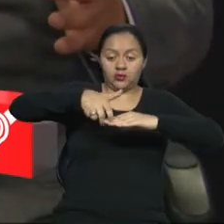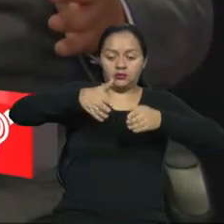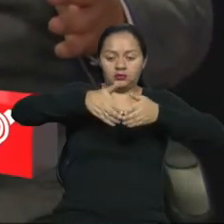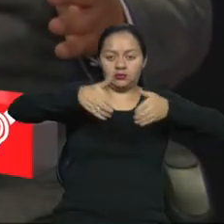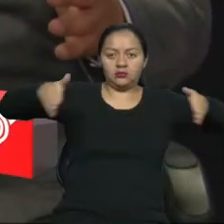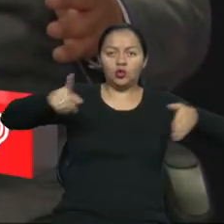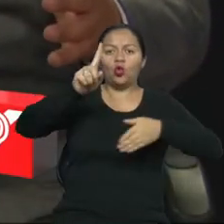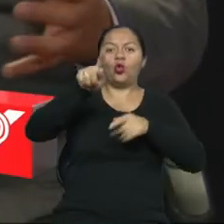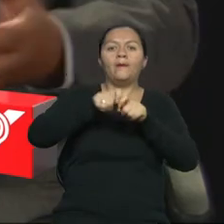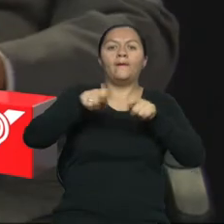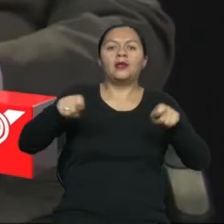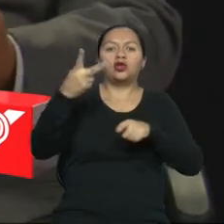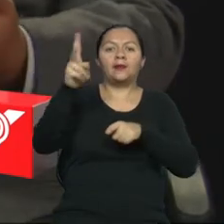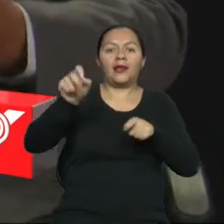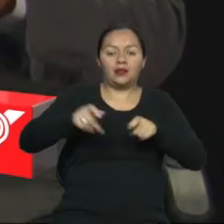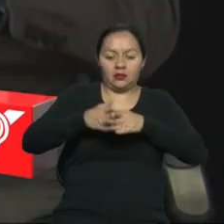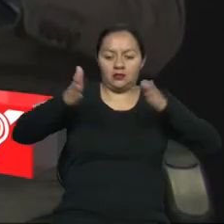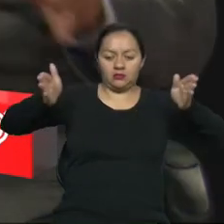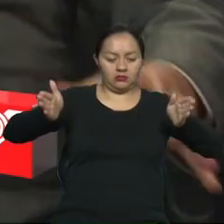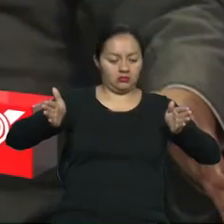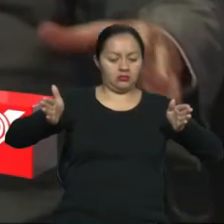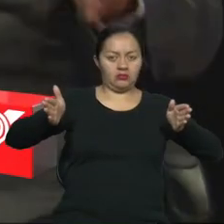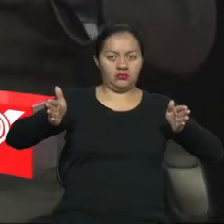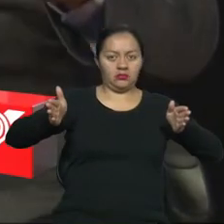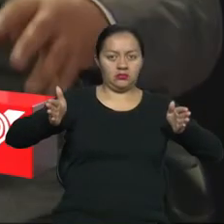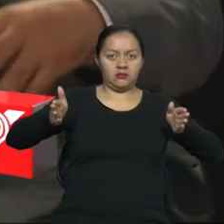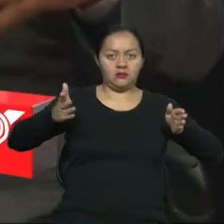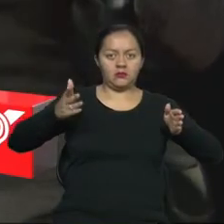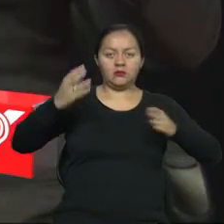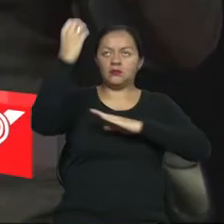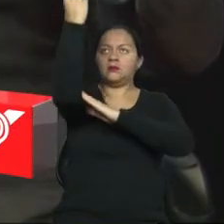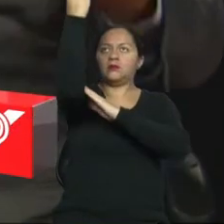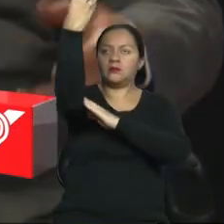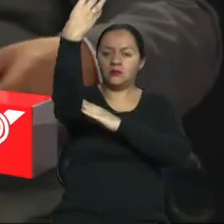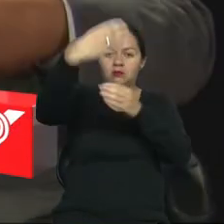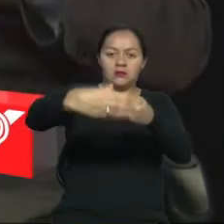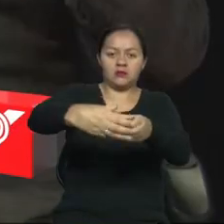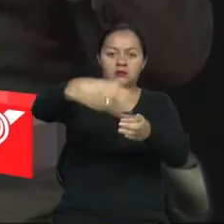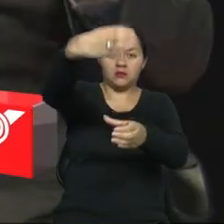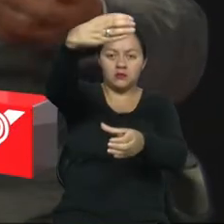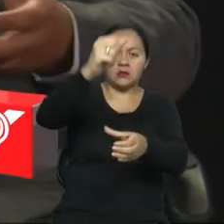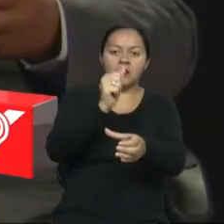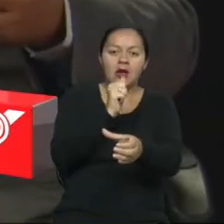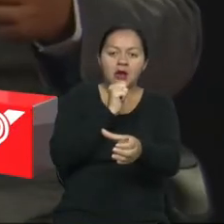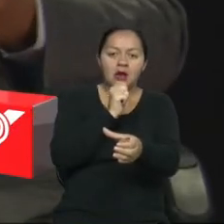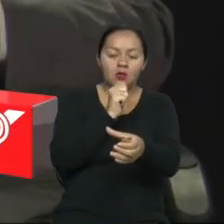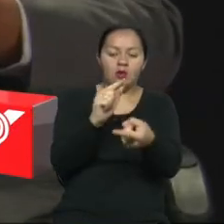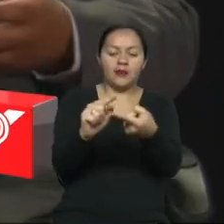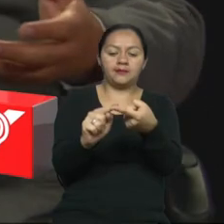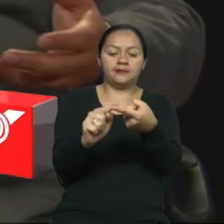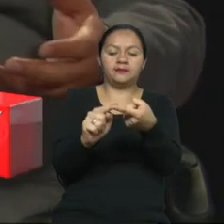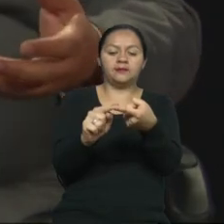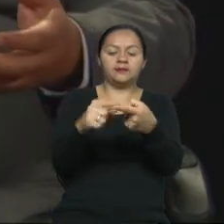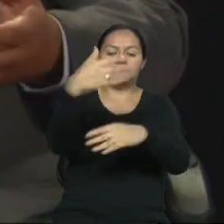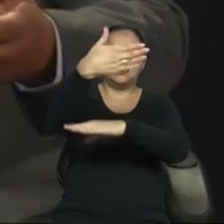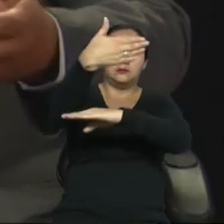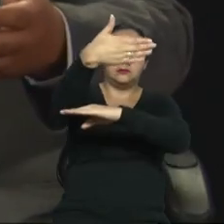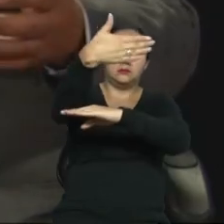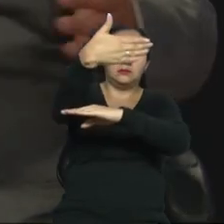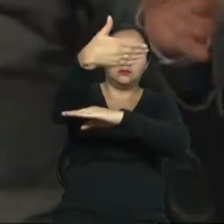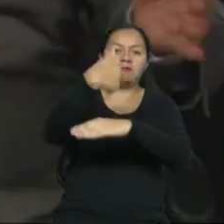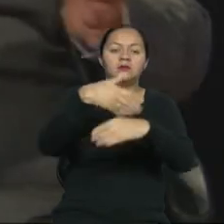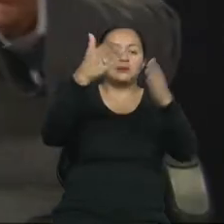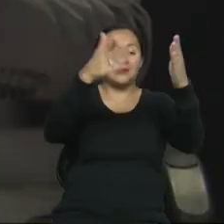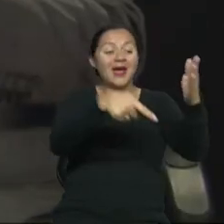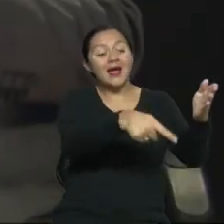existen rótulos informativos, de papelerías, de centros comerciales, de